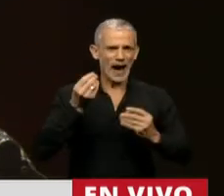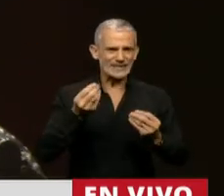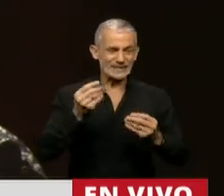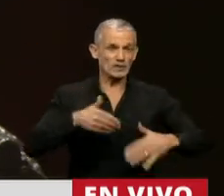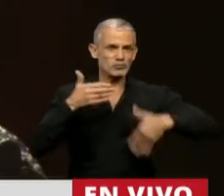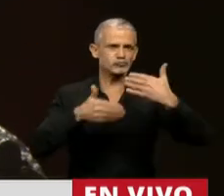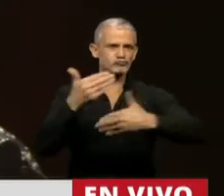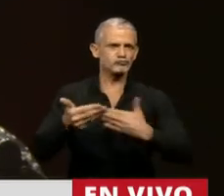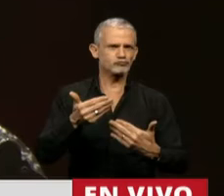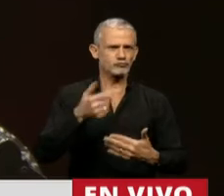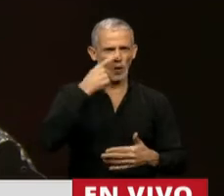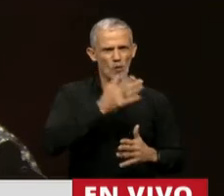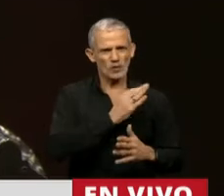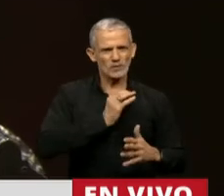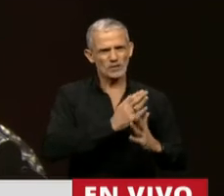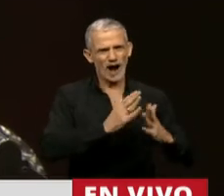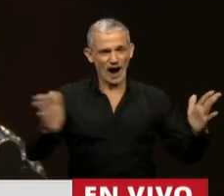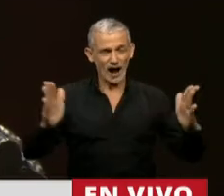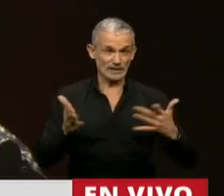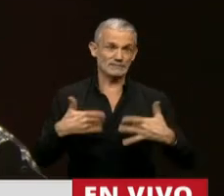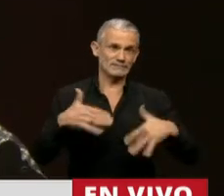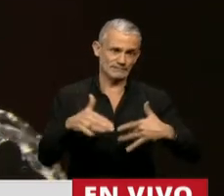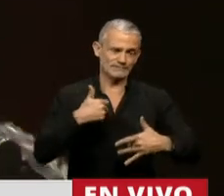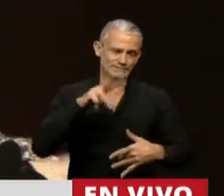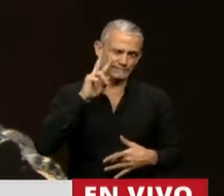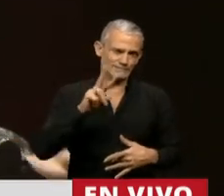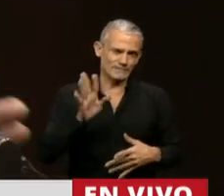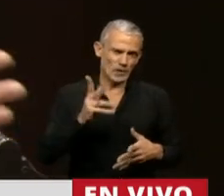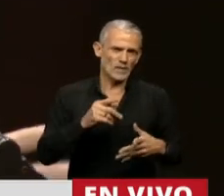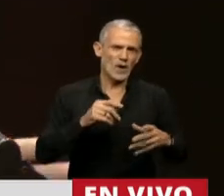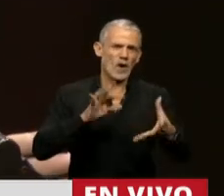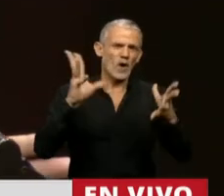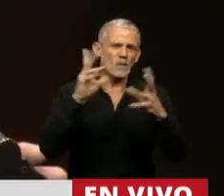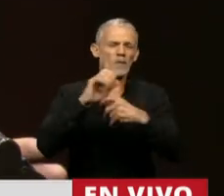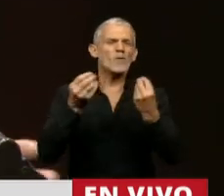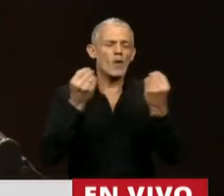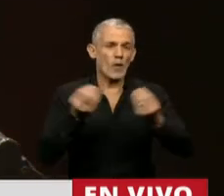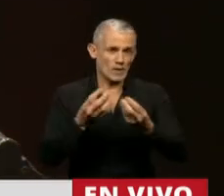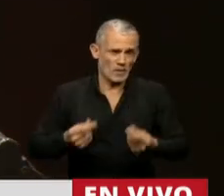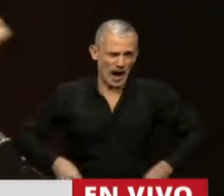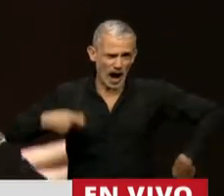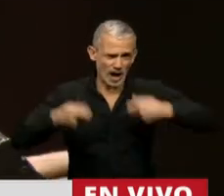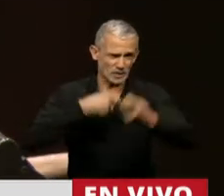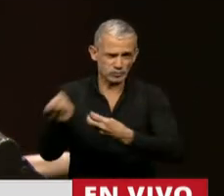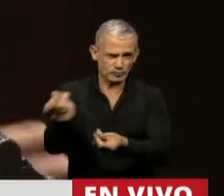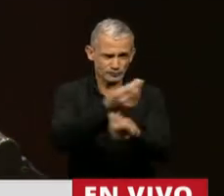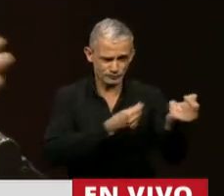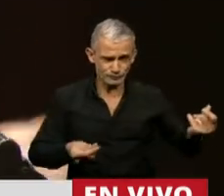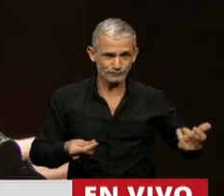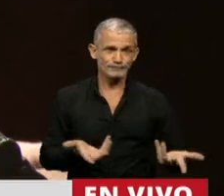se está desarrollando en el último tiempo y que sin duda estamos viendo todos la crisis de este modelo que es el capitalismo financiero, que es la etapa